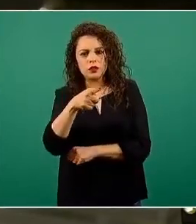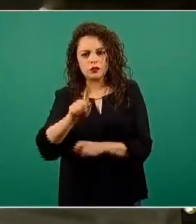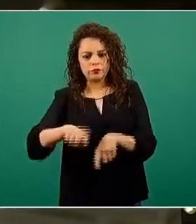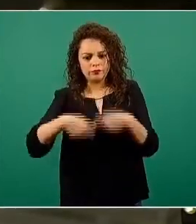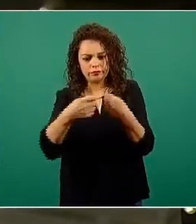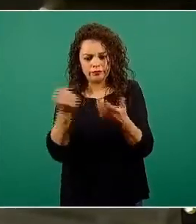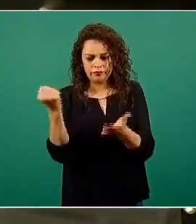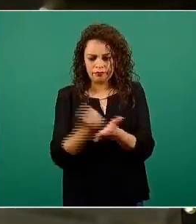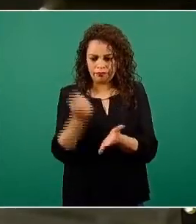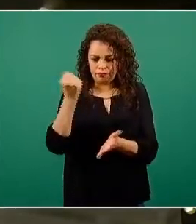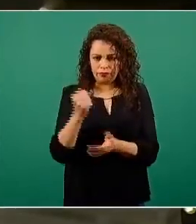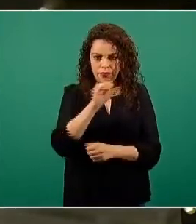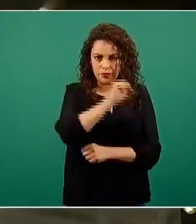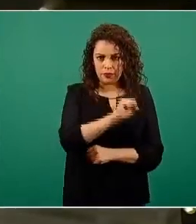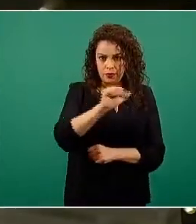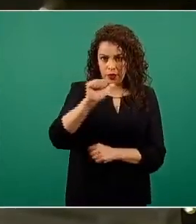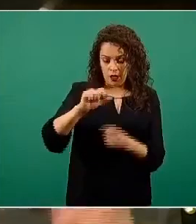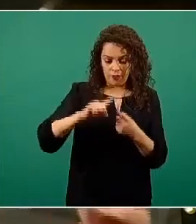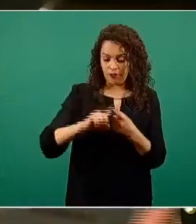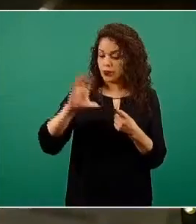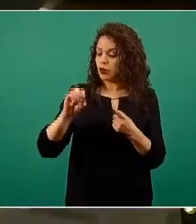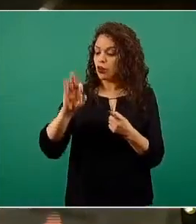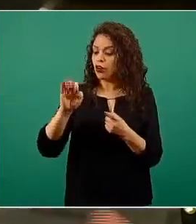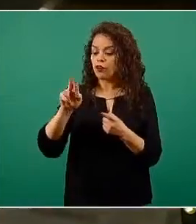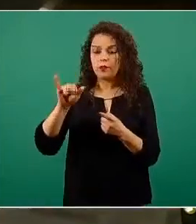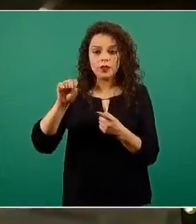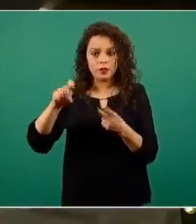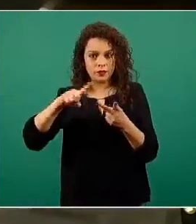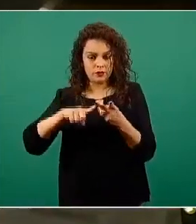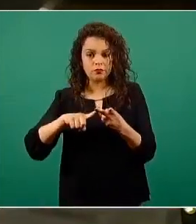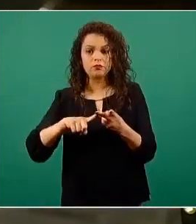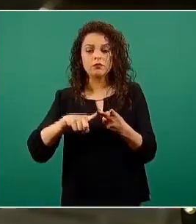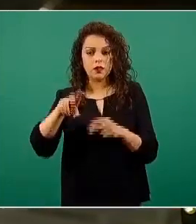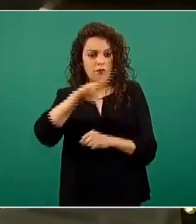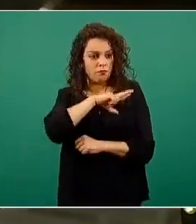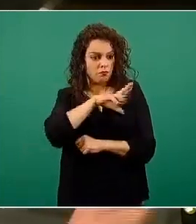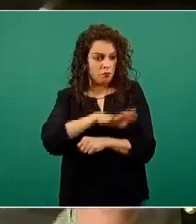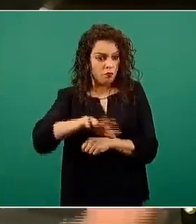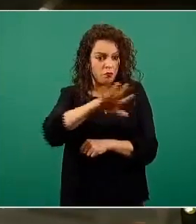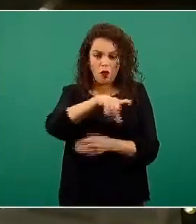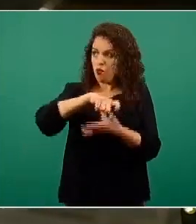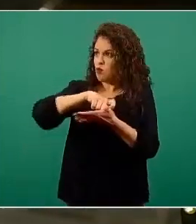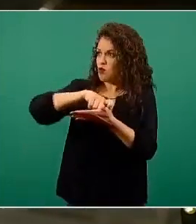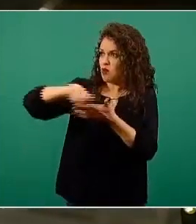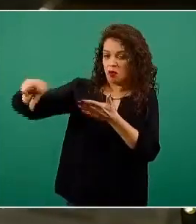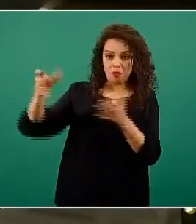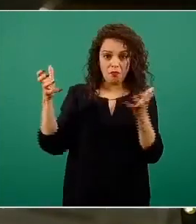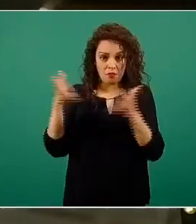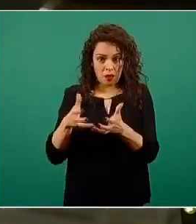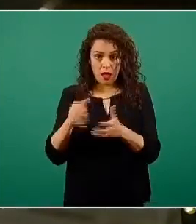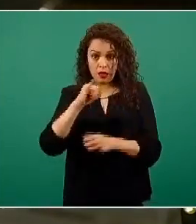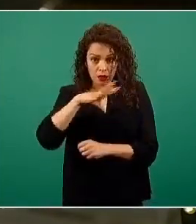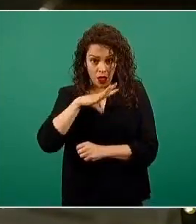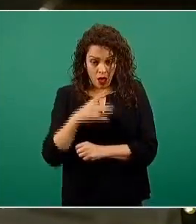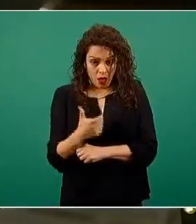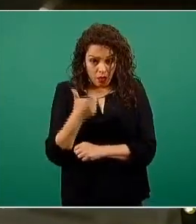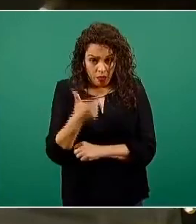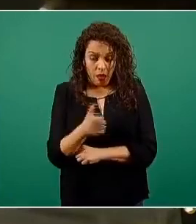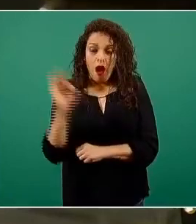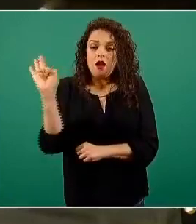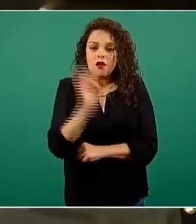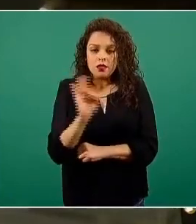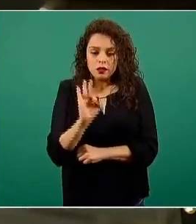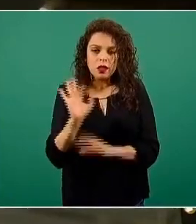Salud y COFEPRIS, que efectivamente el que la compre, el particular, aparte de que tengan los recursos, pudiera